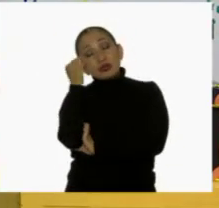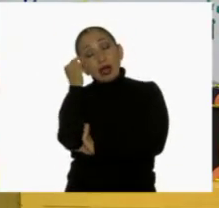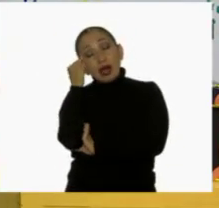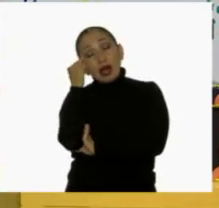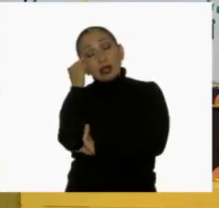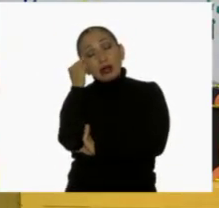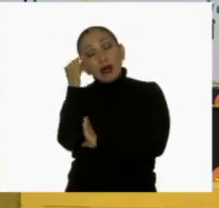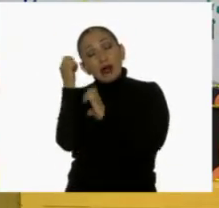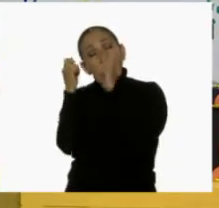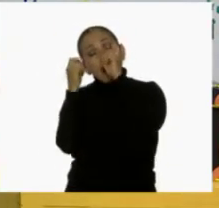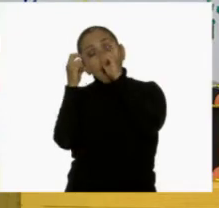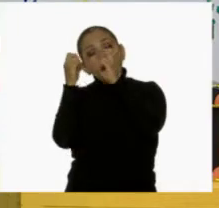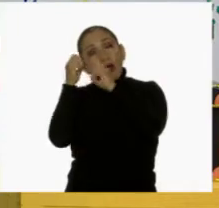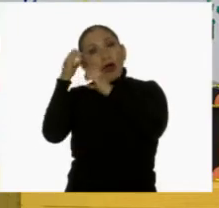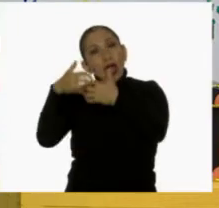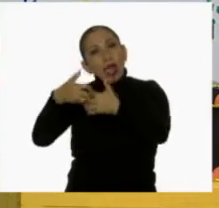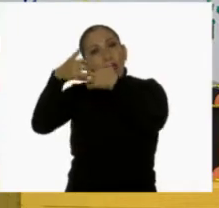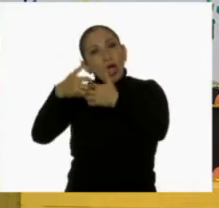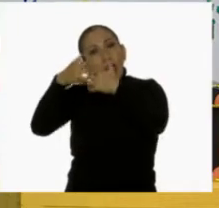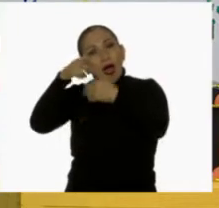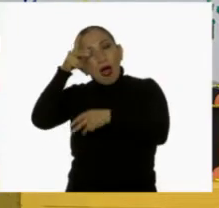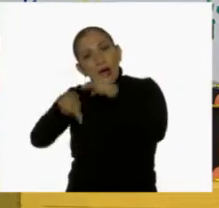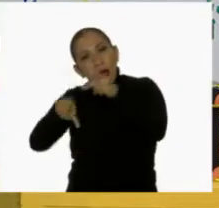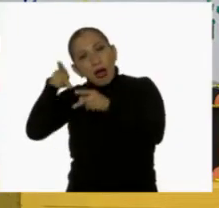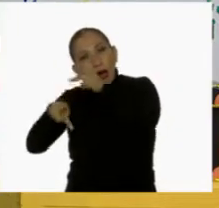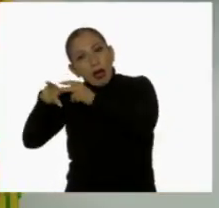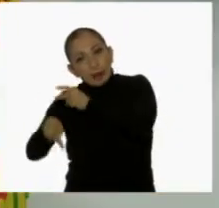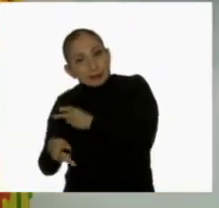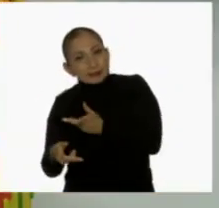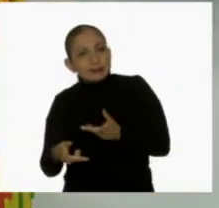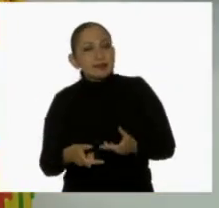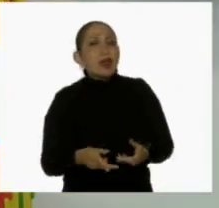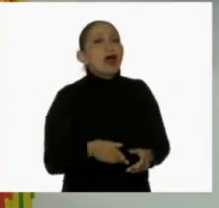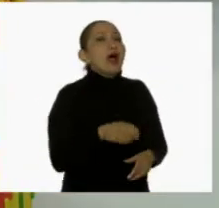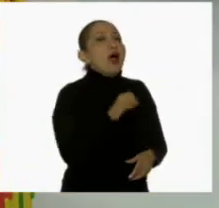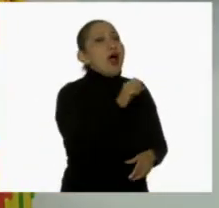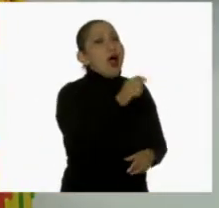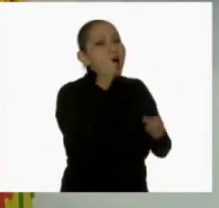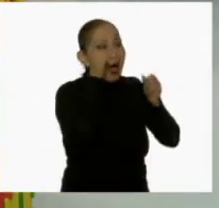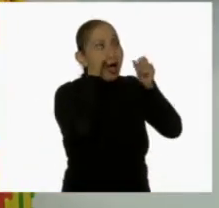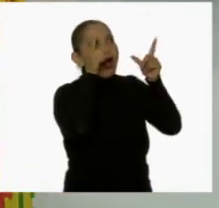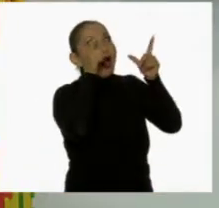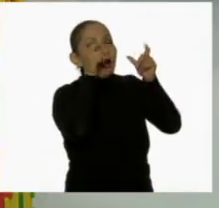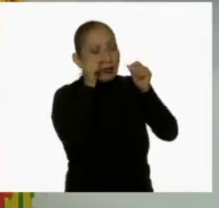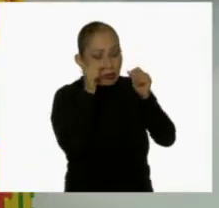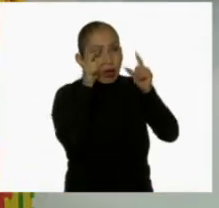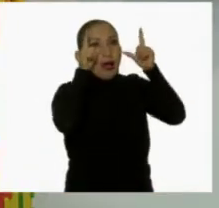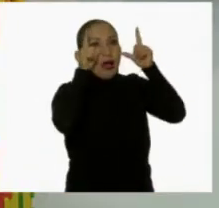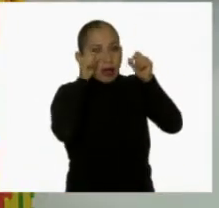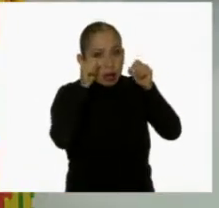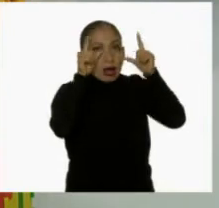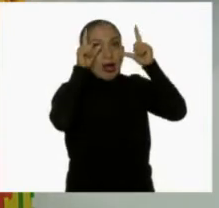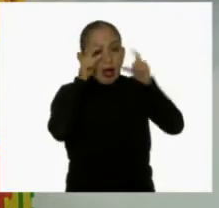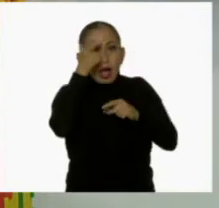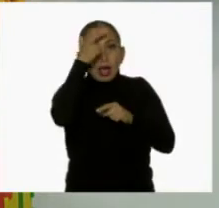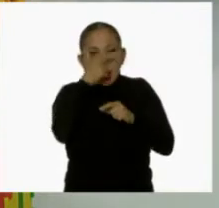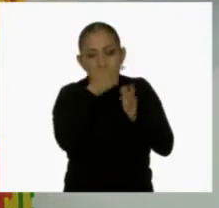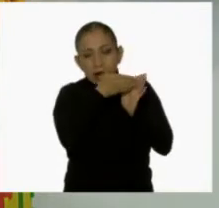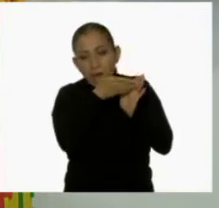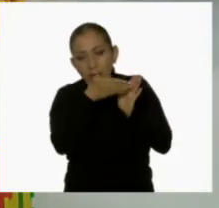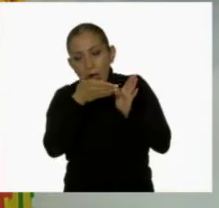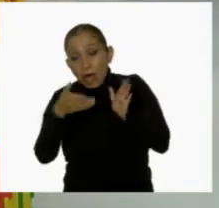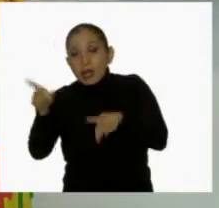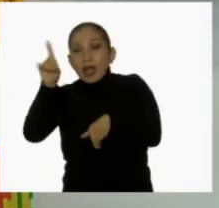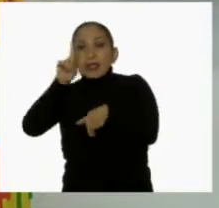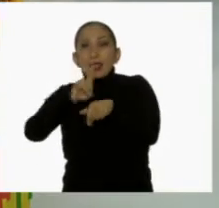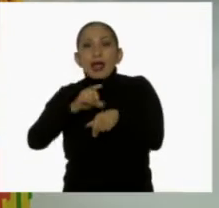profundo es interrumpido. Ah, y por estar despiertos en las horas de sueño de la noche, en